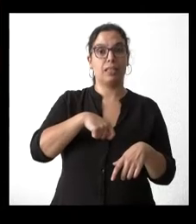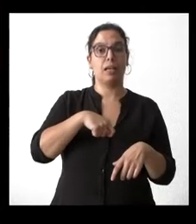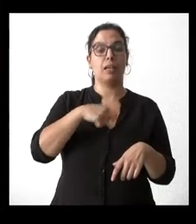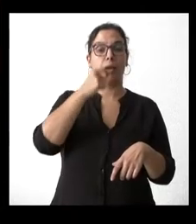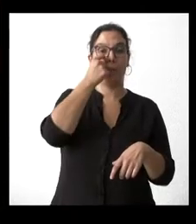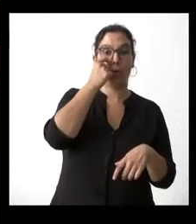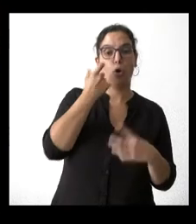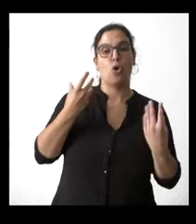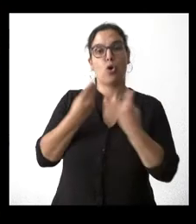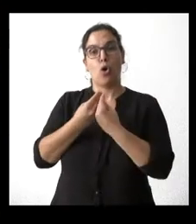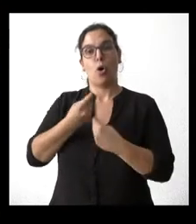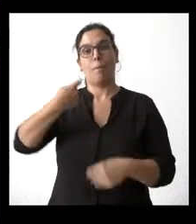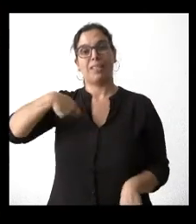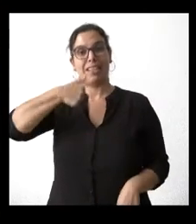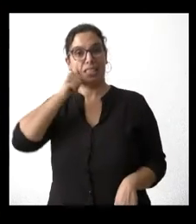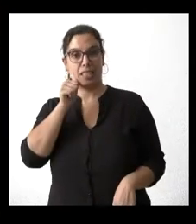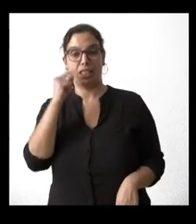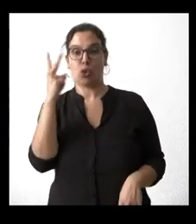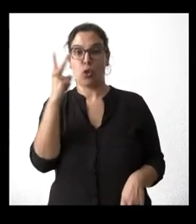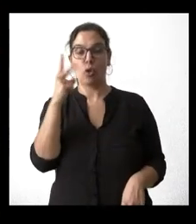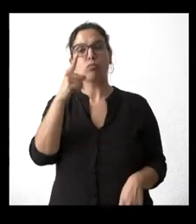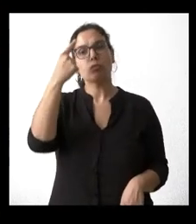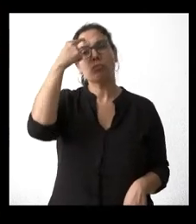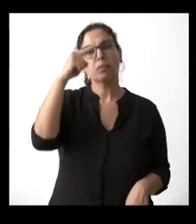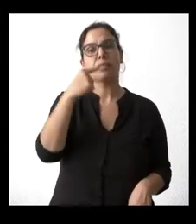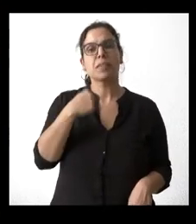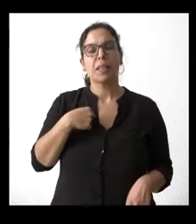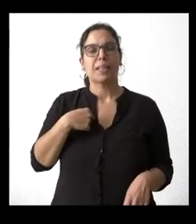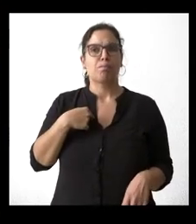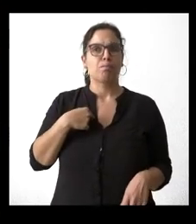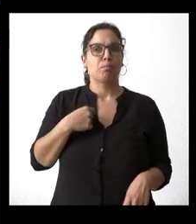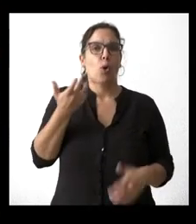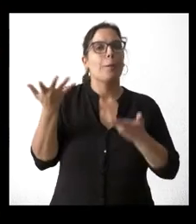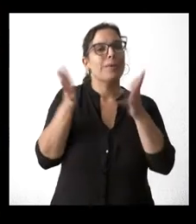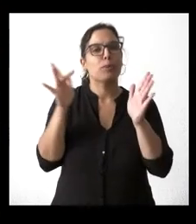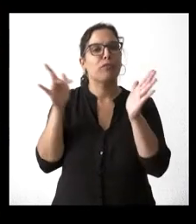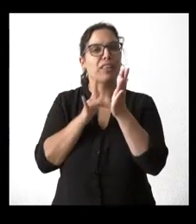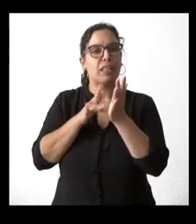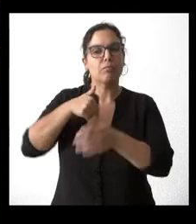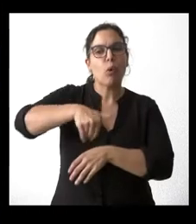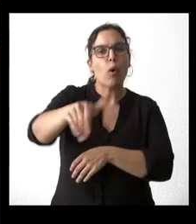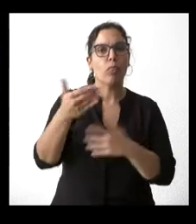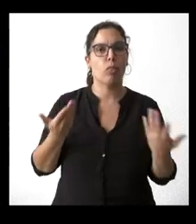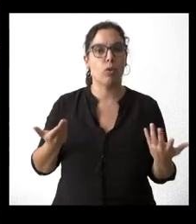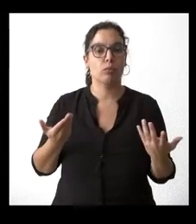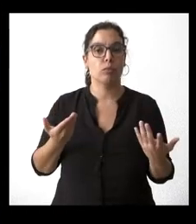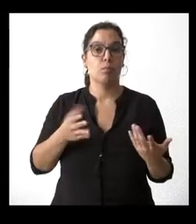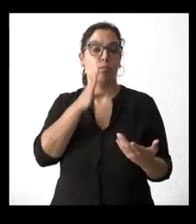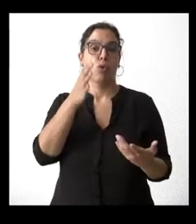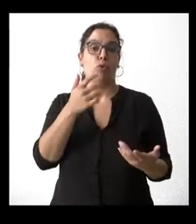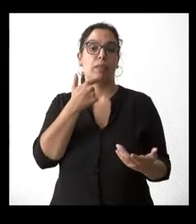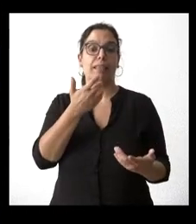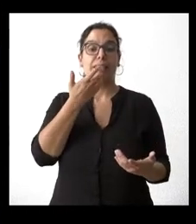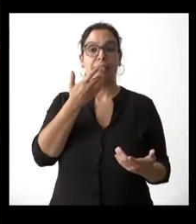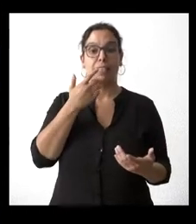del presidente Mañoco con el presidente Sánchez. No sé si nos puede acotar un poco la fecha en la que se va a producir, ya que si la reunión con los